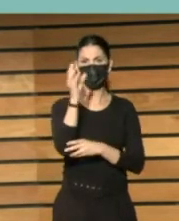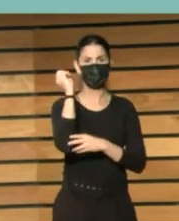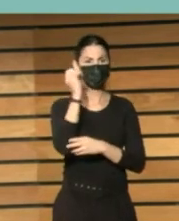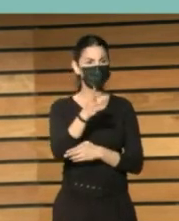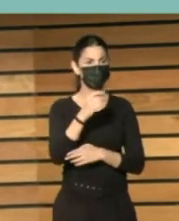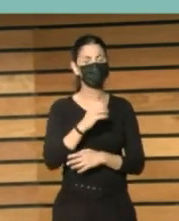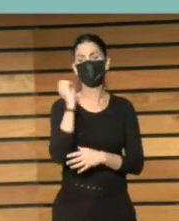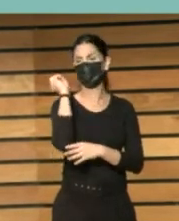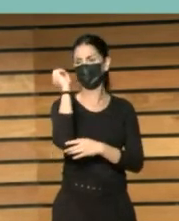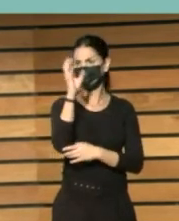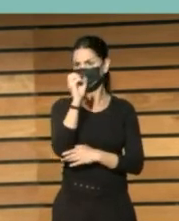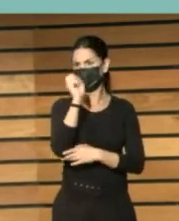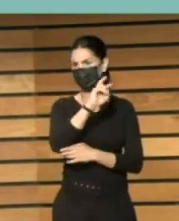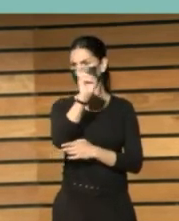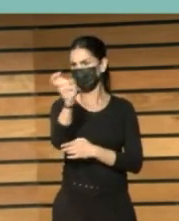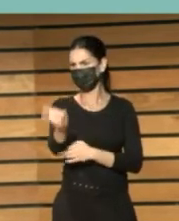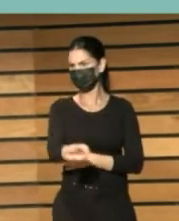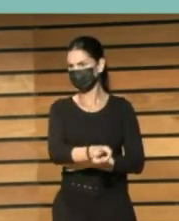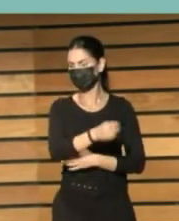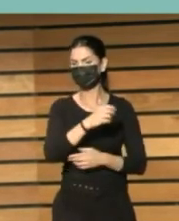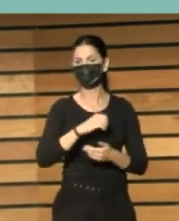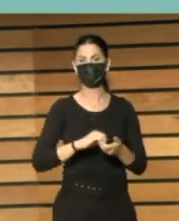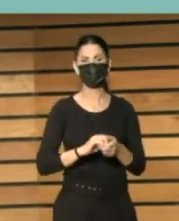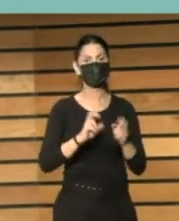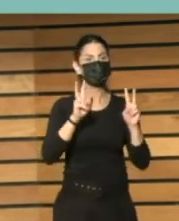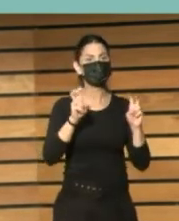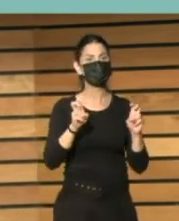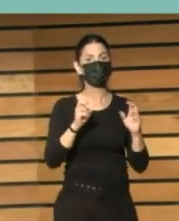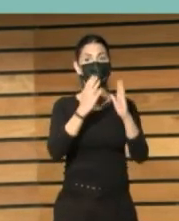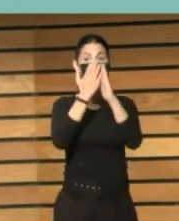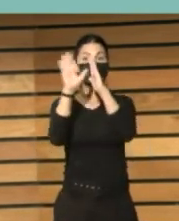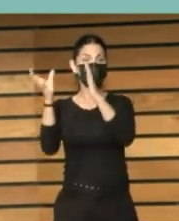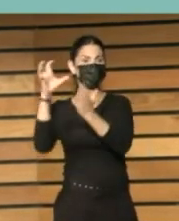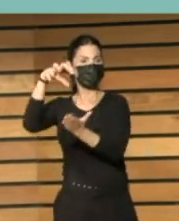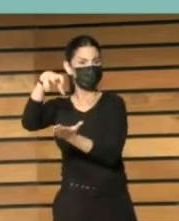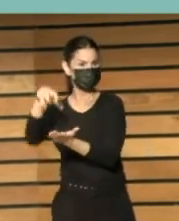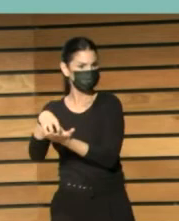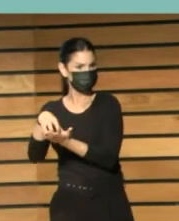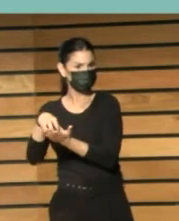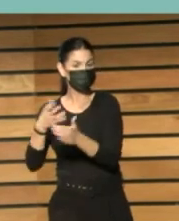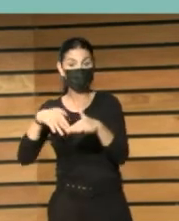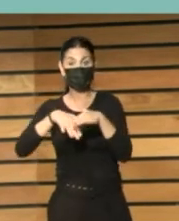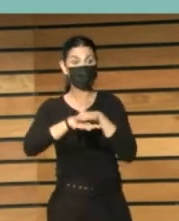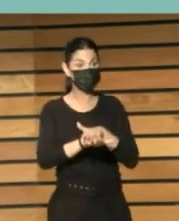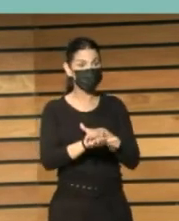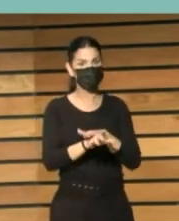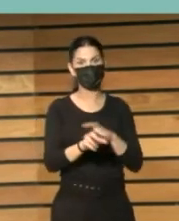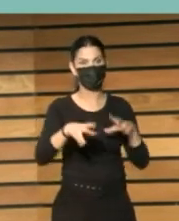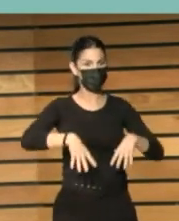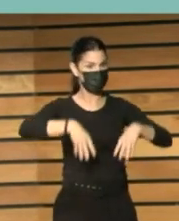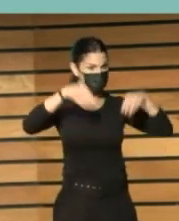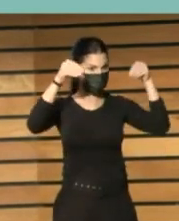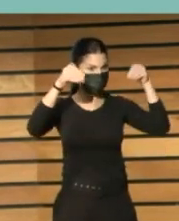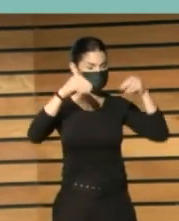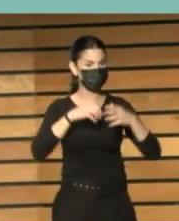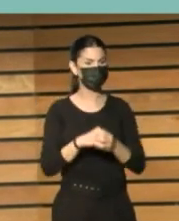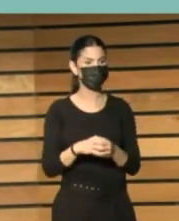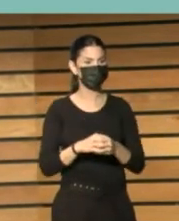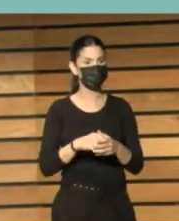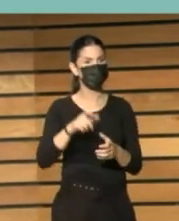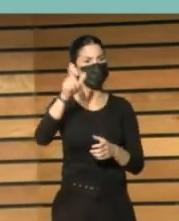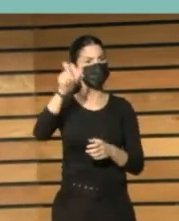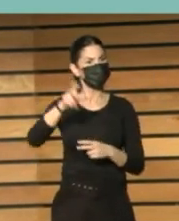conferencias. Por cierto, la biblioteca es tan integradora como la de Arucas, donde también han venido los no humanos.